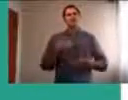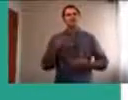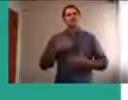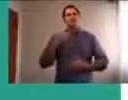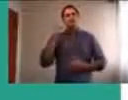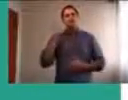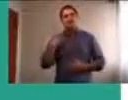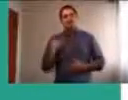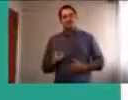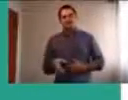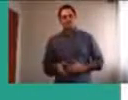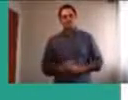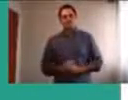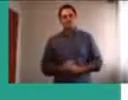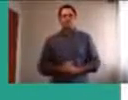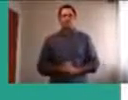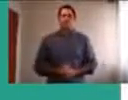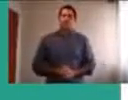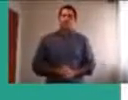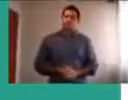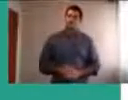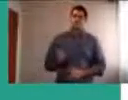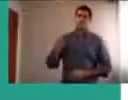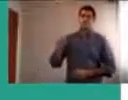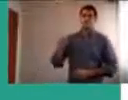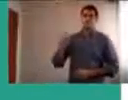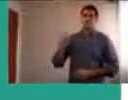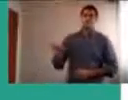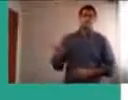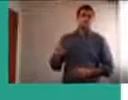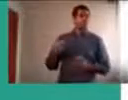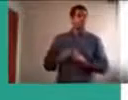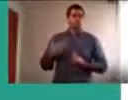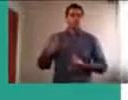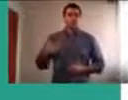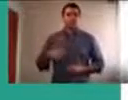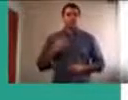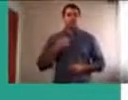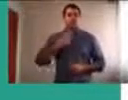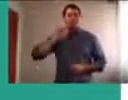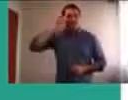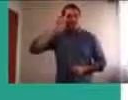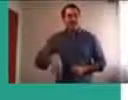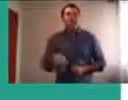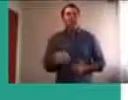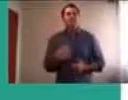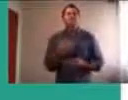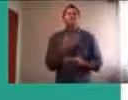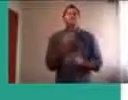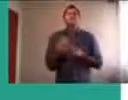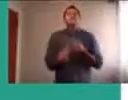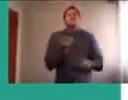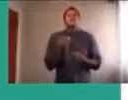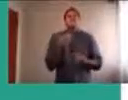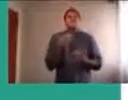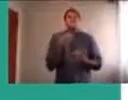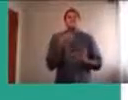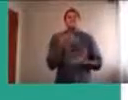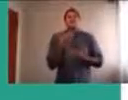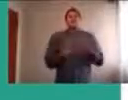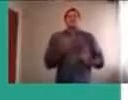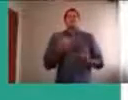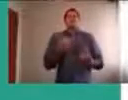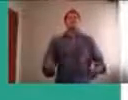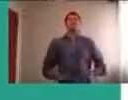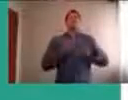anticipar, o si vos tenés conciencia, de, bueno, cuáles son estos botones, tuyos, cuando estés, enfrentando a